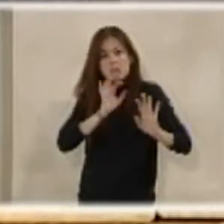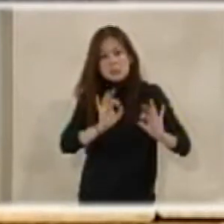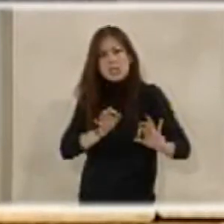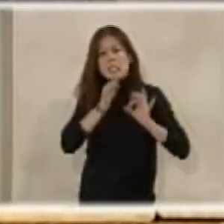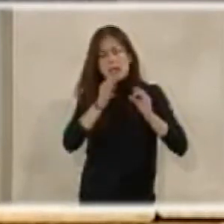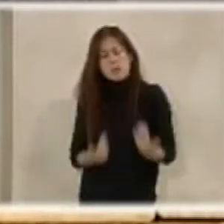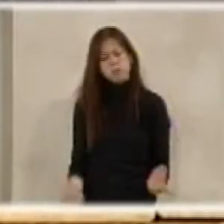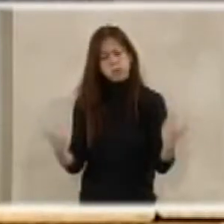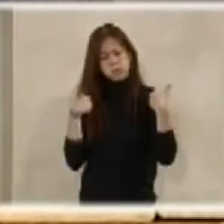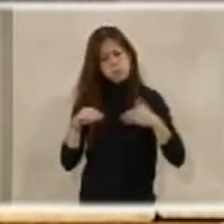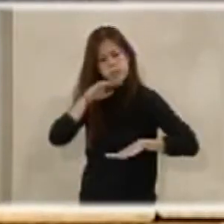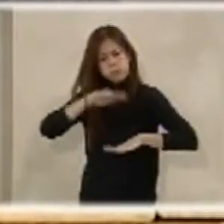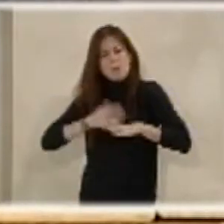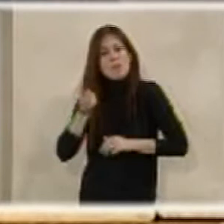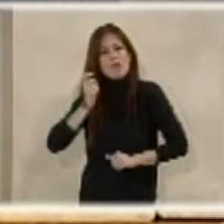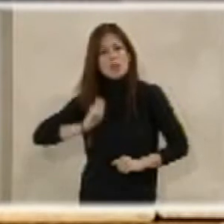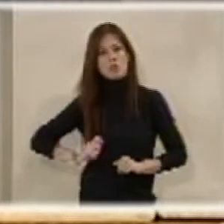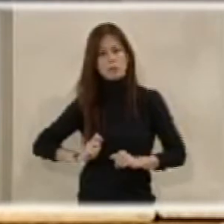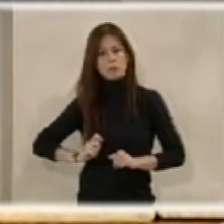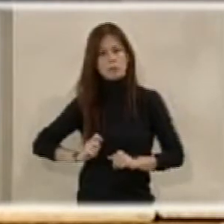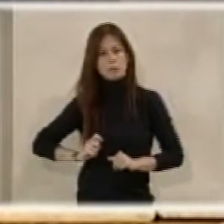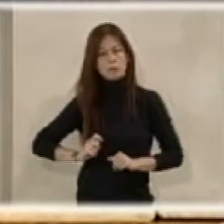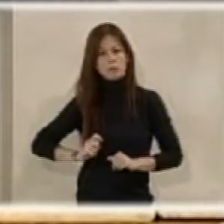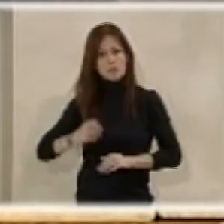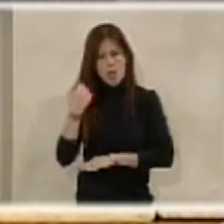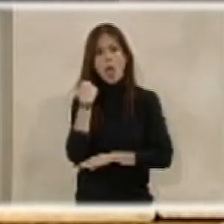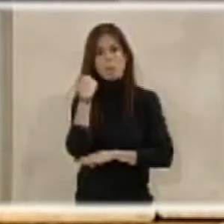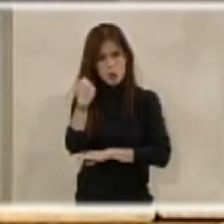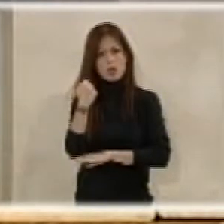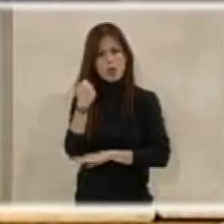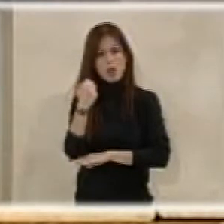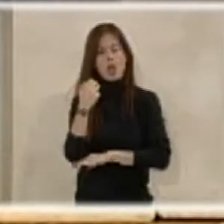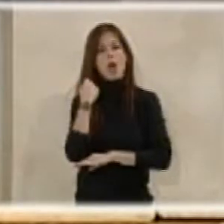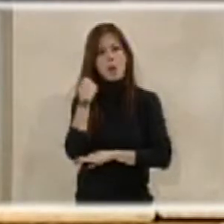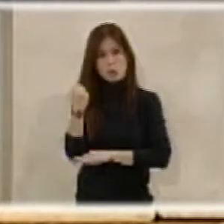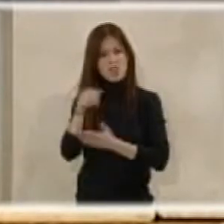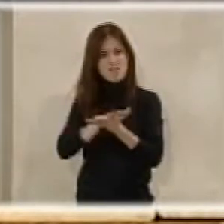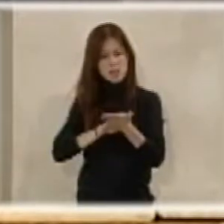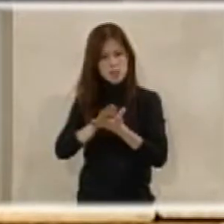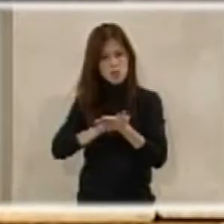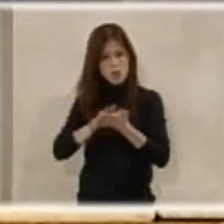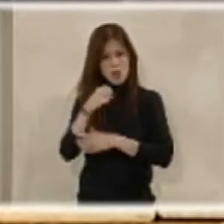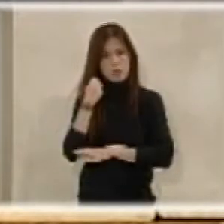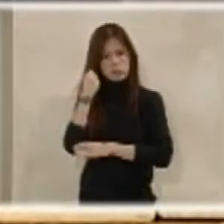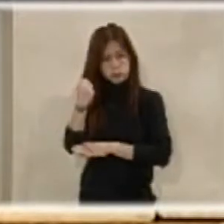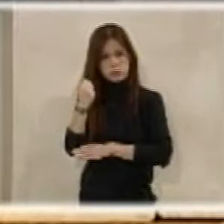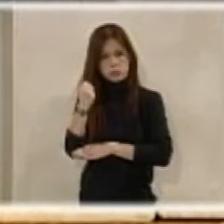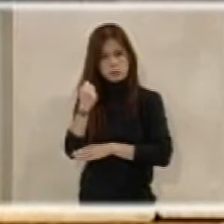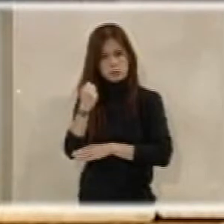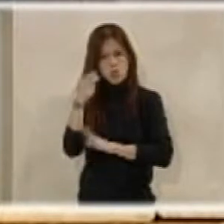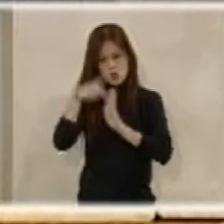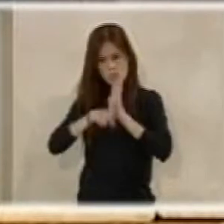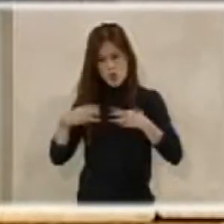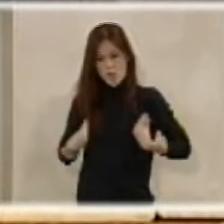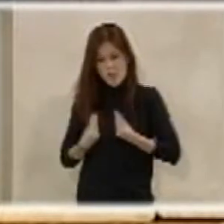desde el deber y desde la profesionalidad, sustentan los pilares, los pilares básicos que rigen nuestras